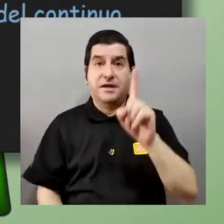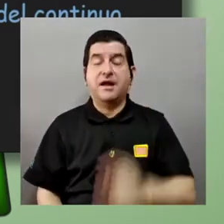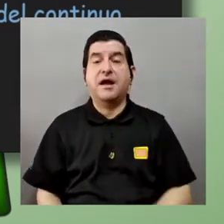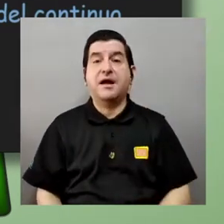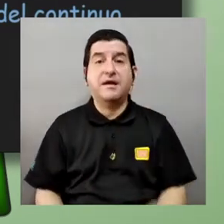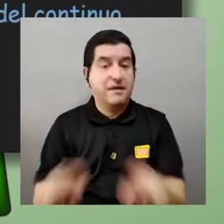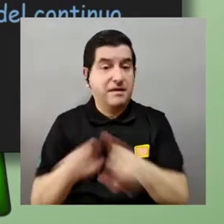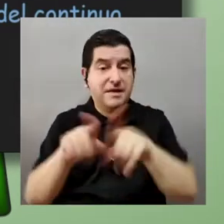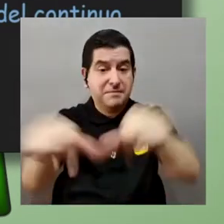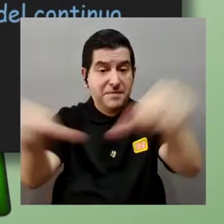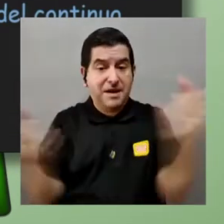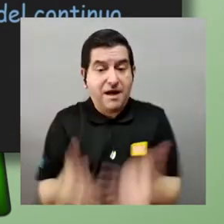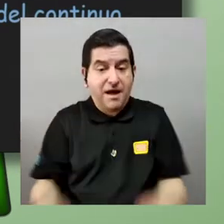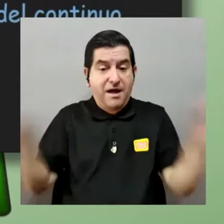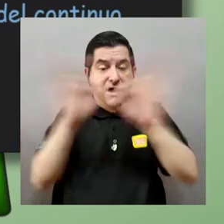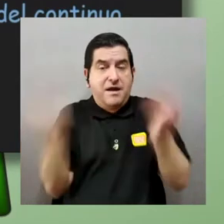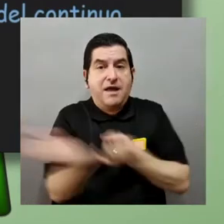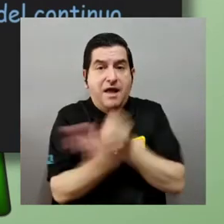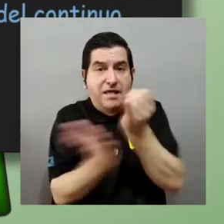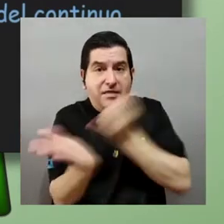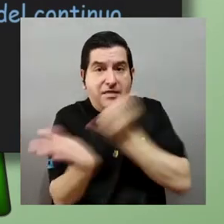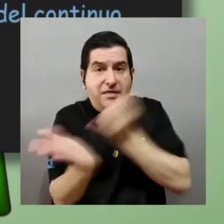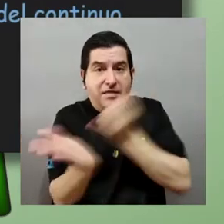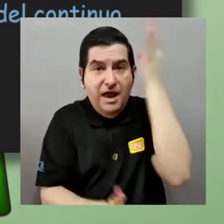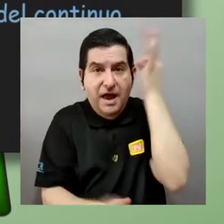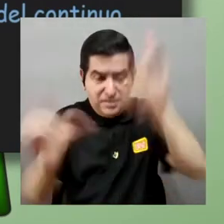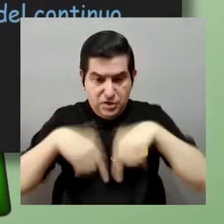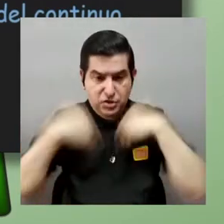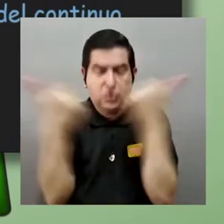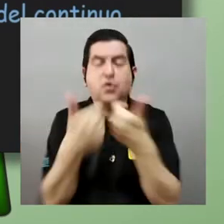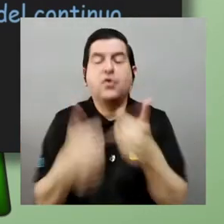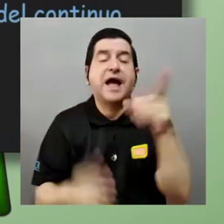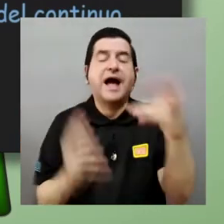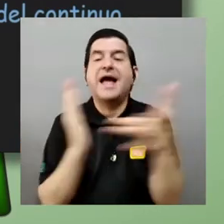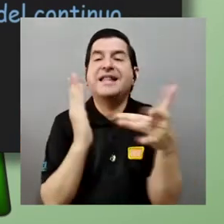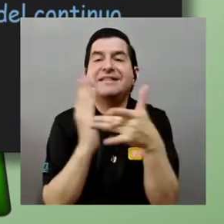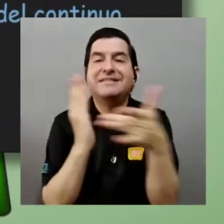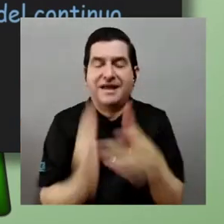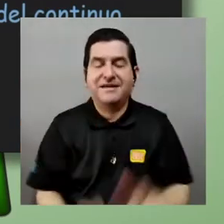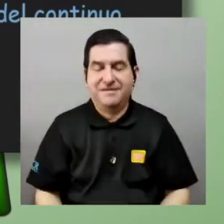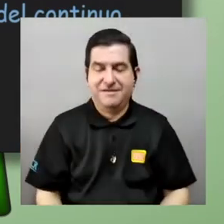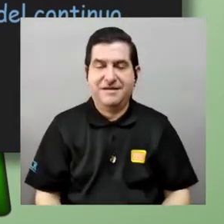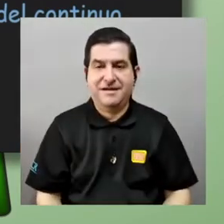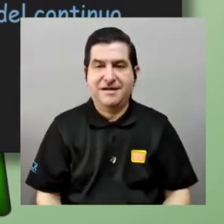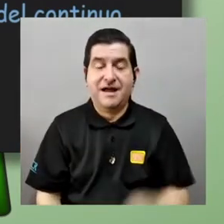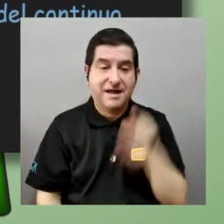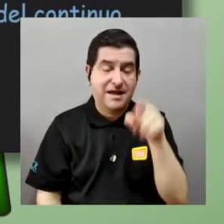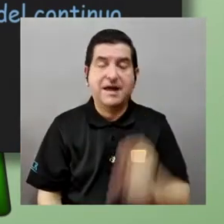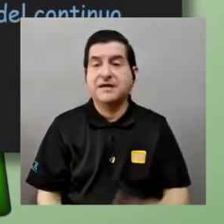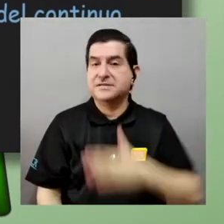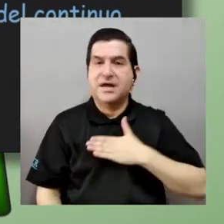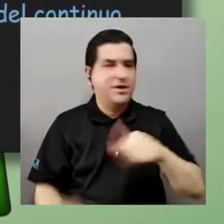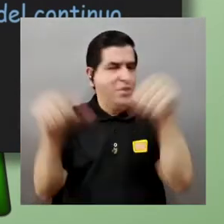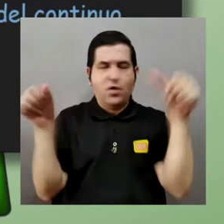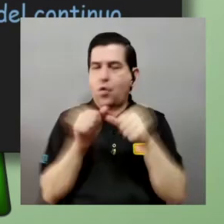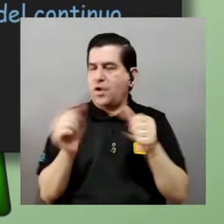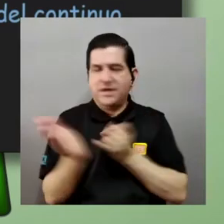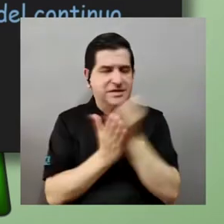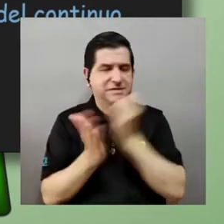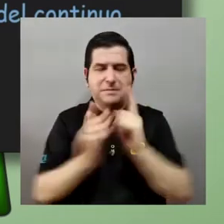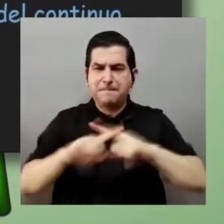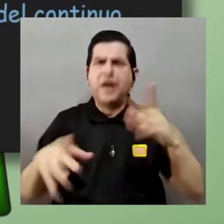una nueva área de investigación dentro de la teoría de conjuntos él usó una técnica que se llama forcing esa no es mi área de investigación pero es sumamente fascinante